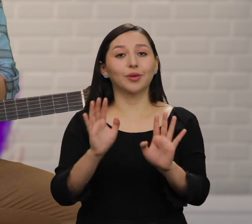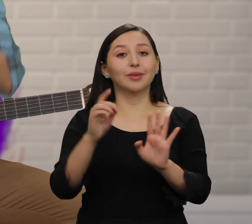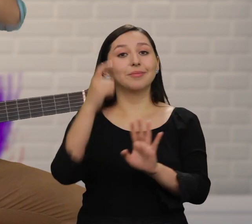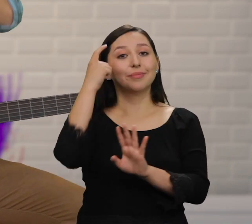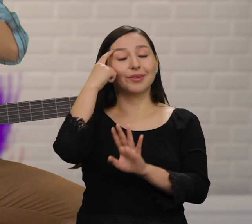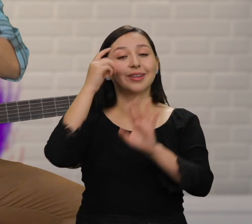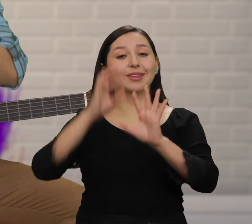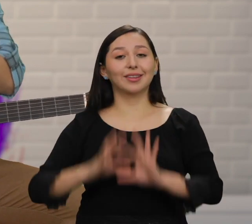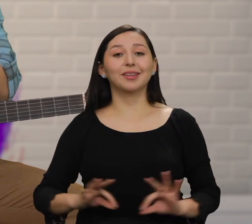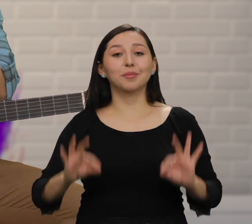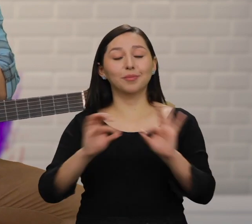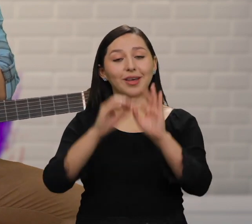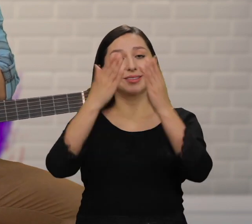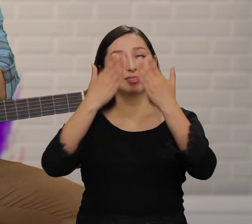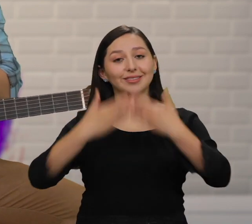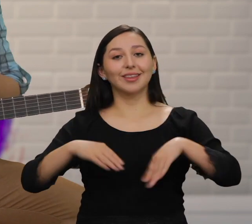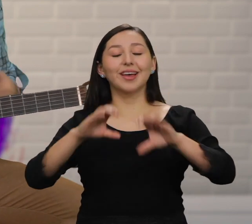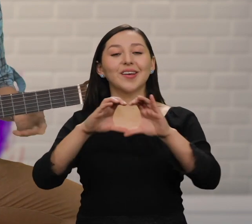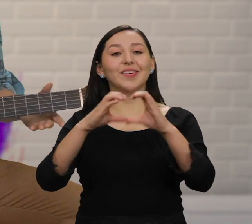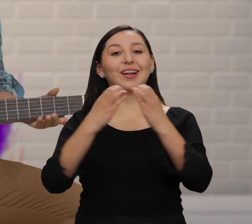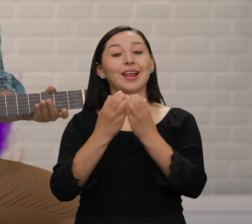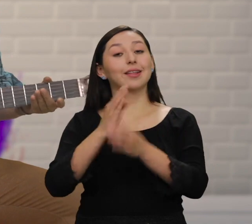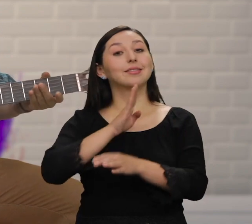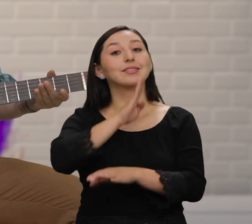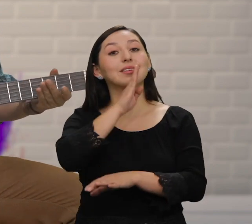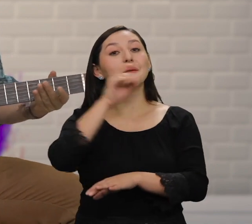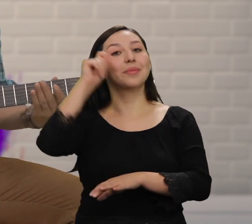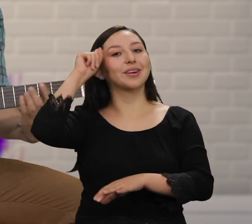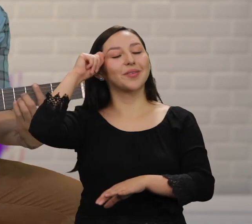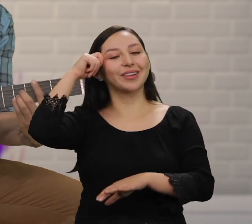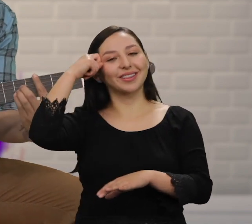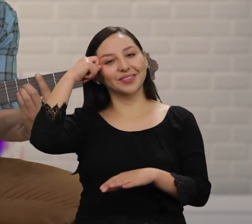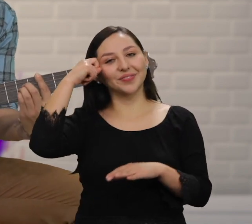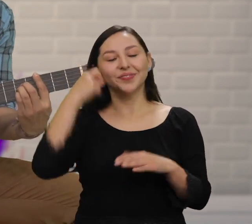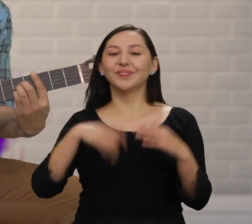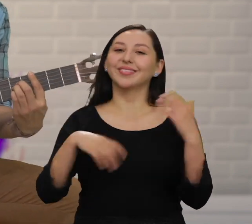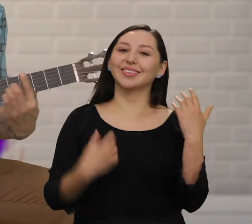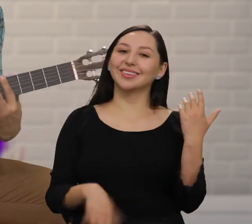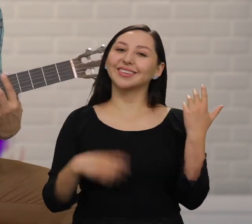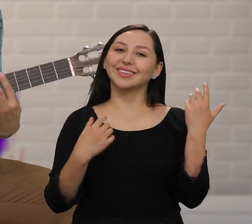pilas Nuestra superclase terminó Pero recuerda siempre que